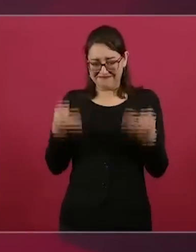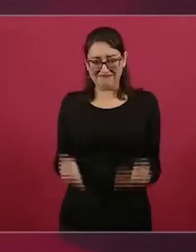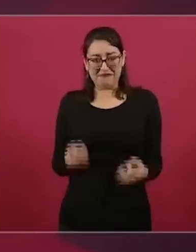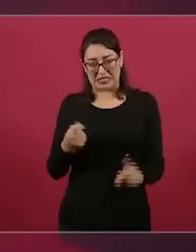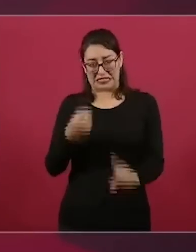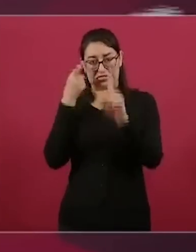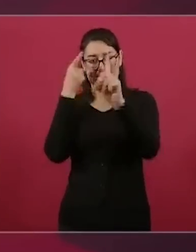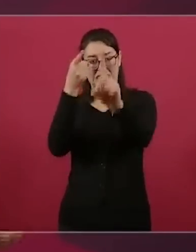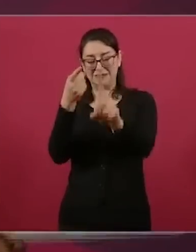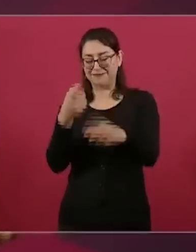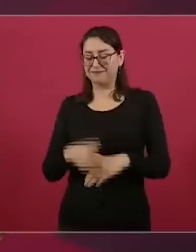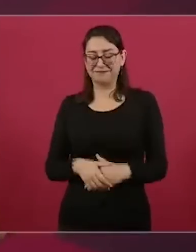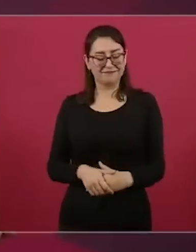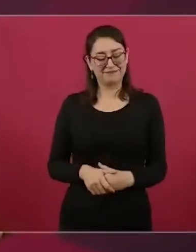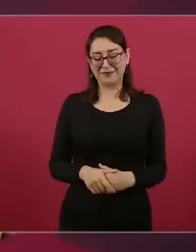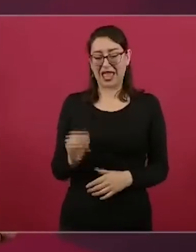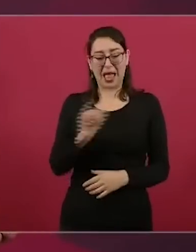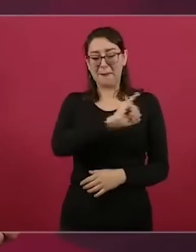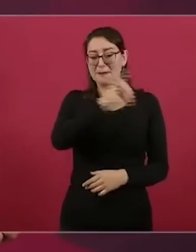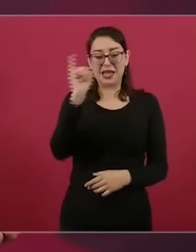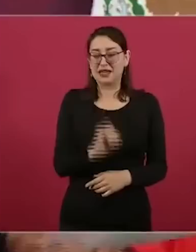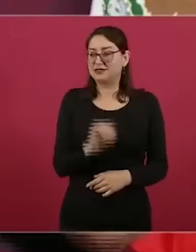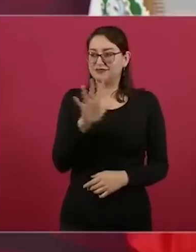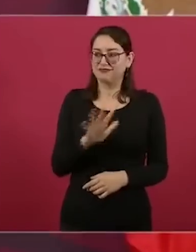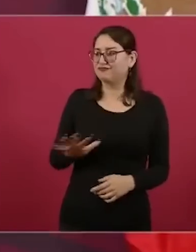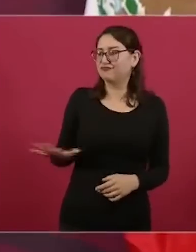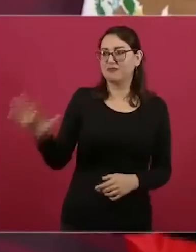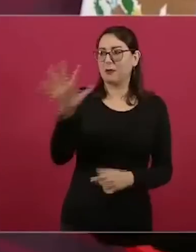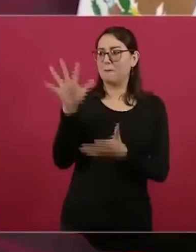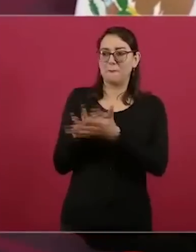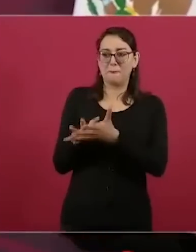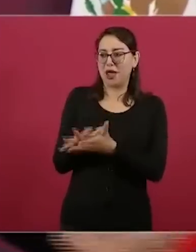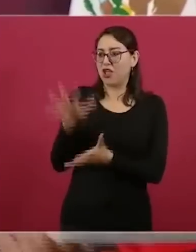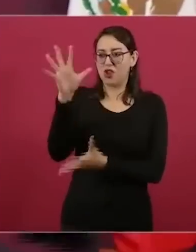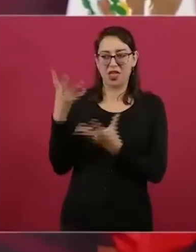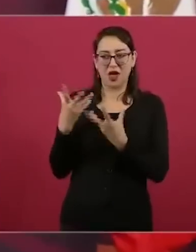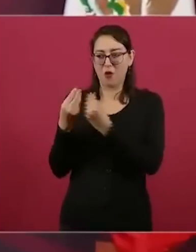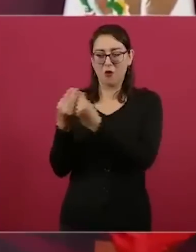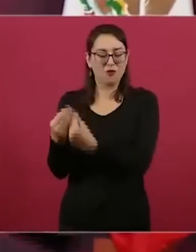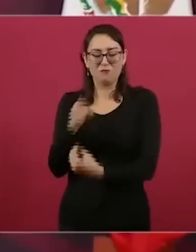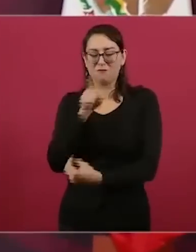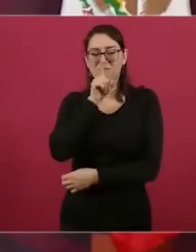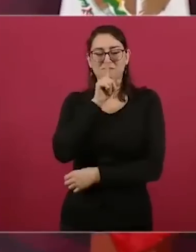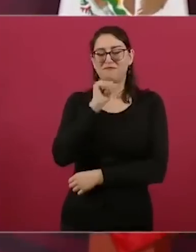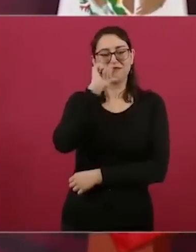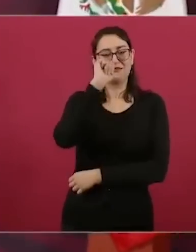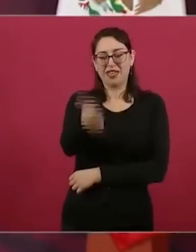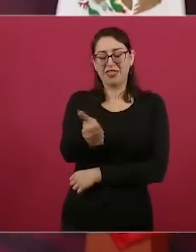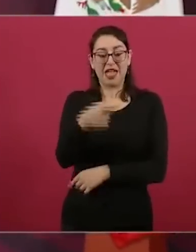Y ella ha estado, pues, trabajando con Fox, imagínense.